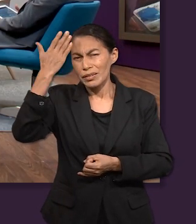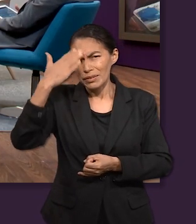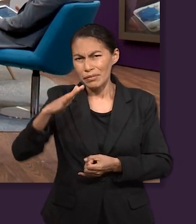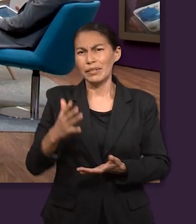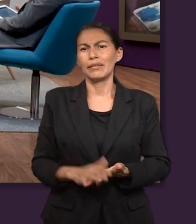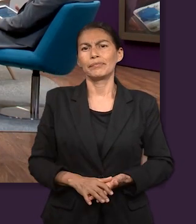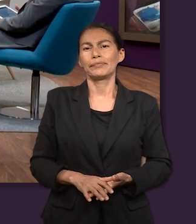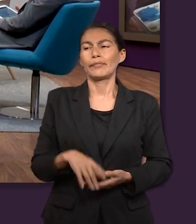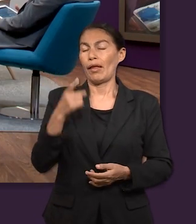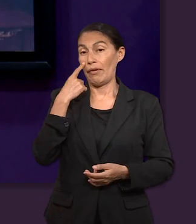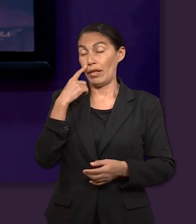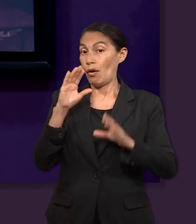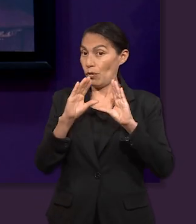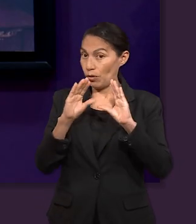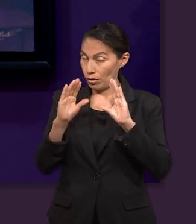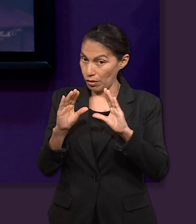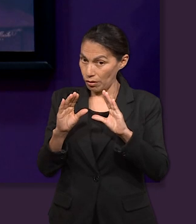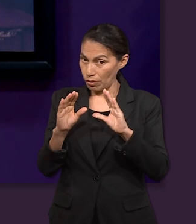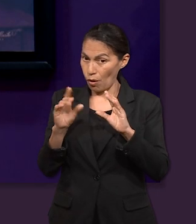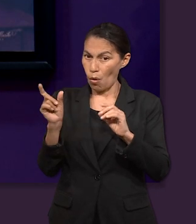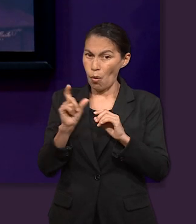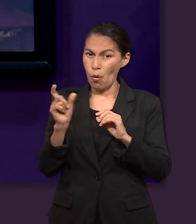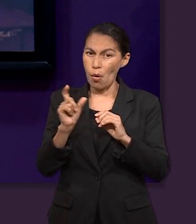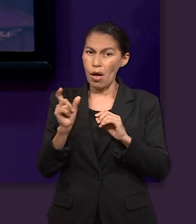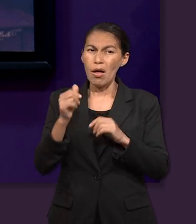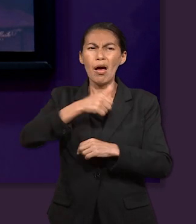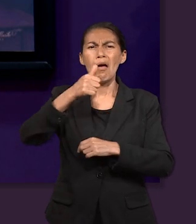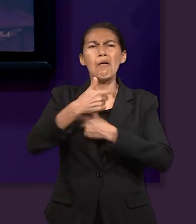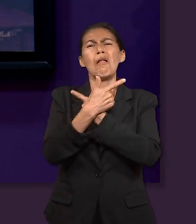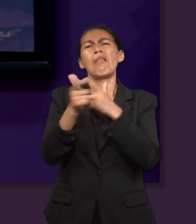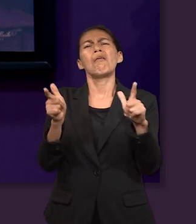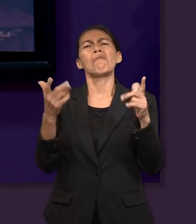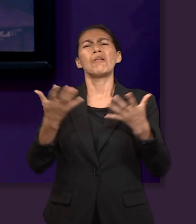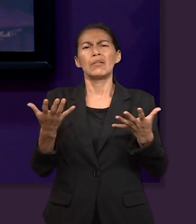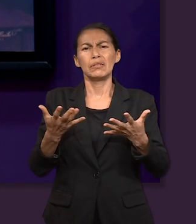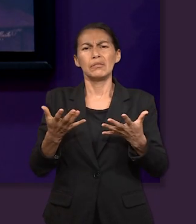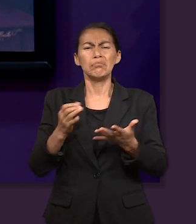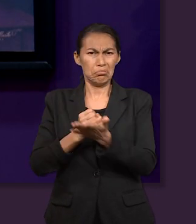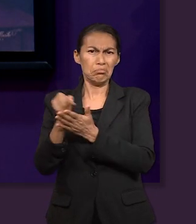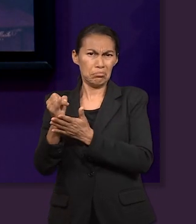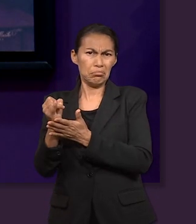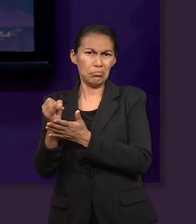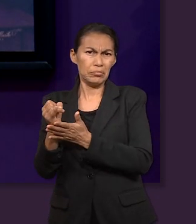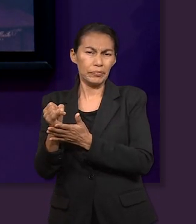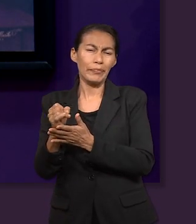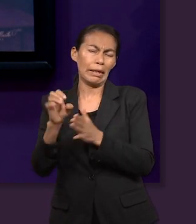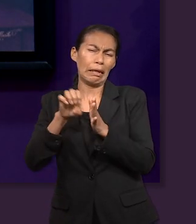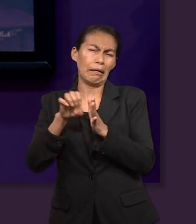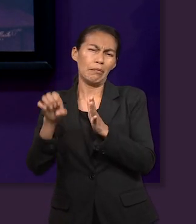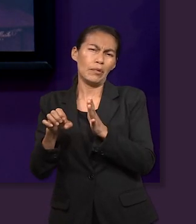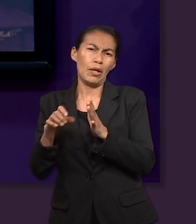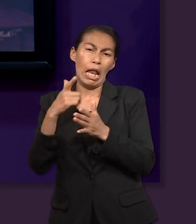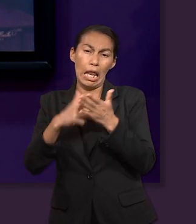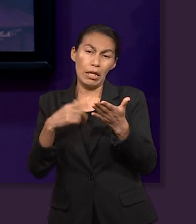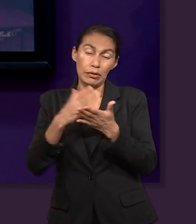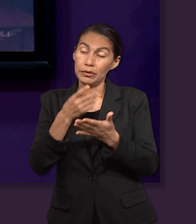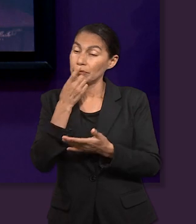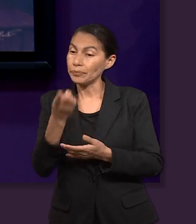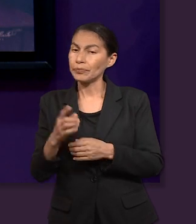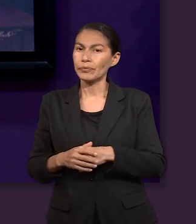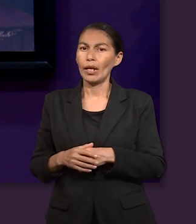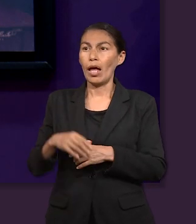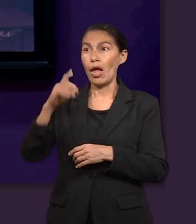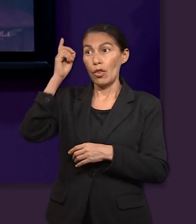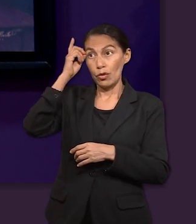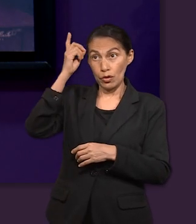a ir. Y ahí es peligroso, por ejemplo, lo del libre albedrío, confundir que, por ejemplo, la lección, un ejemplo muy padre, que dice